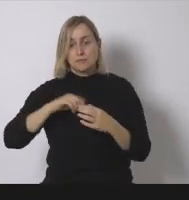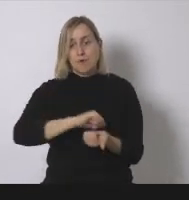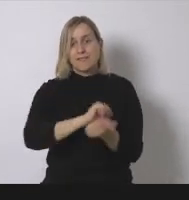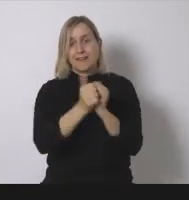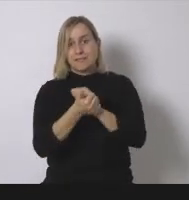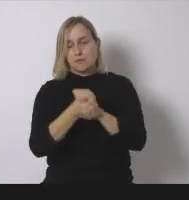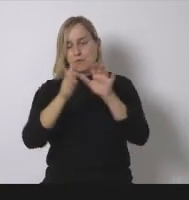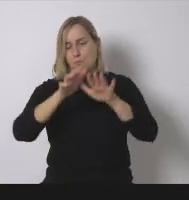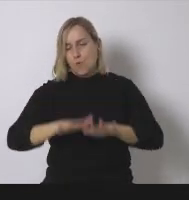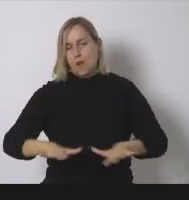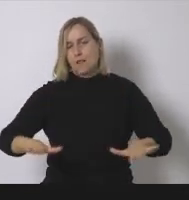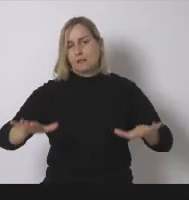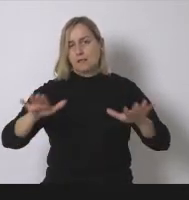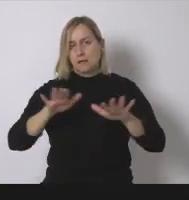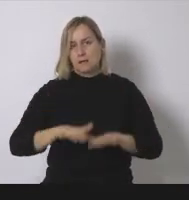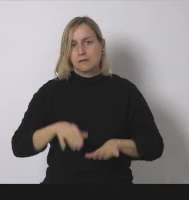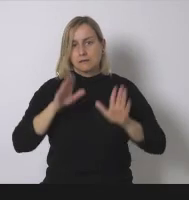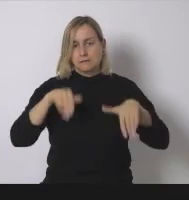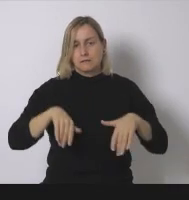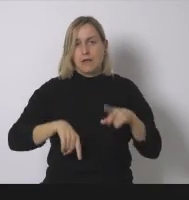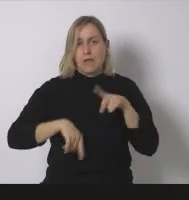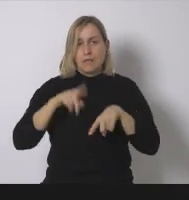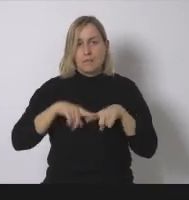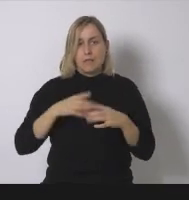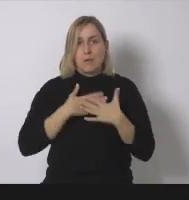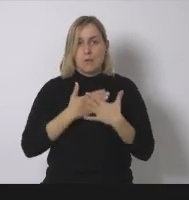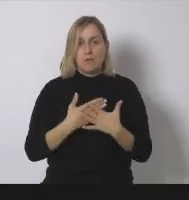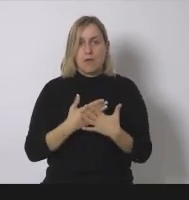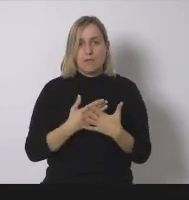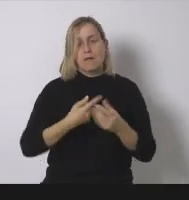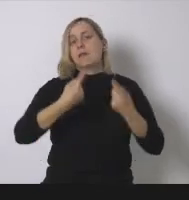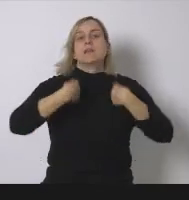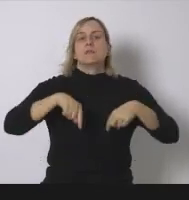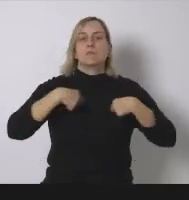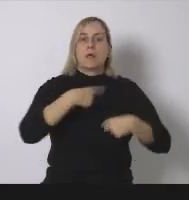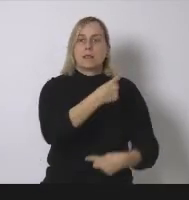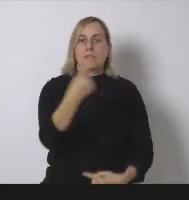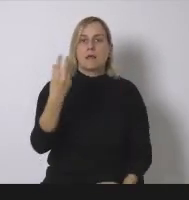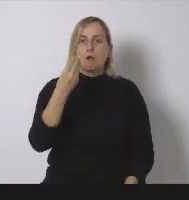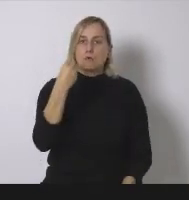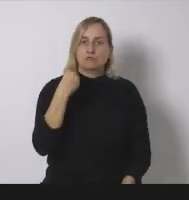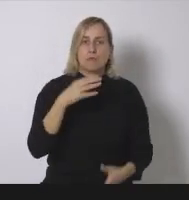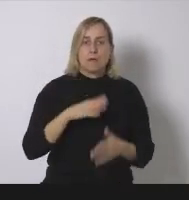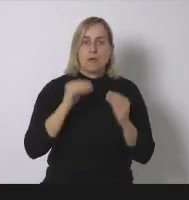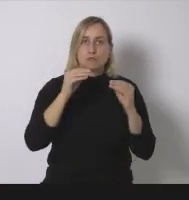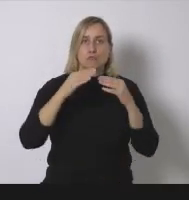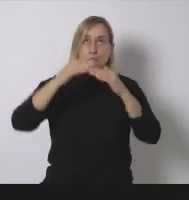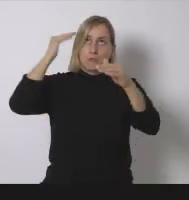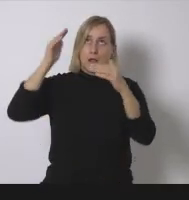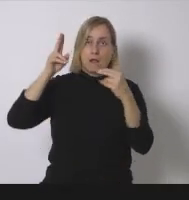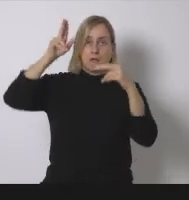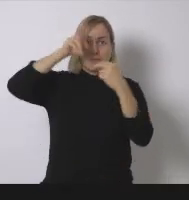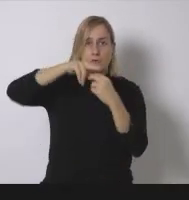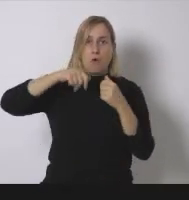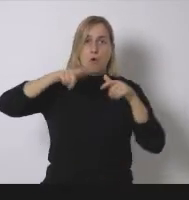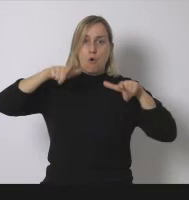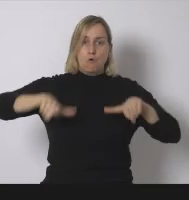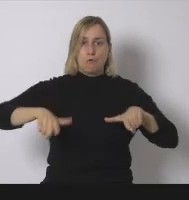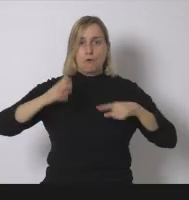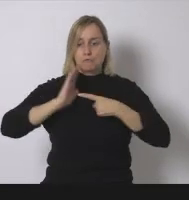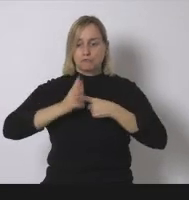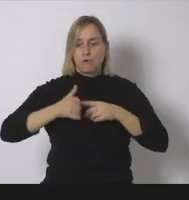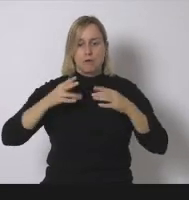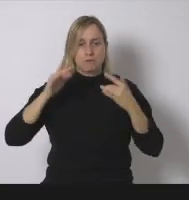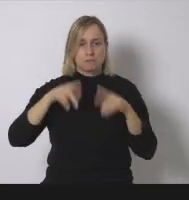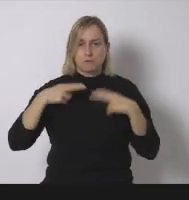voluntad individual de cada consumidor para instalárselo en su tejado o en su nave industrial o en su restaurante o en su oficina y al final no tiene la